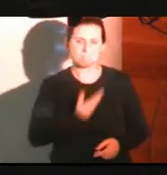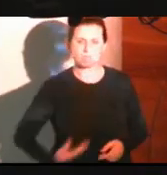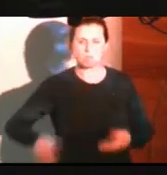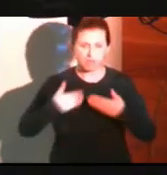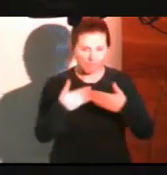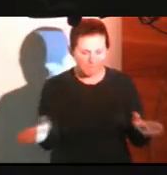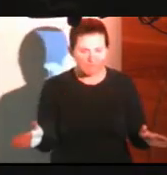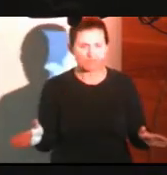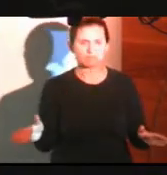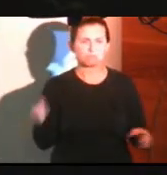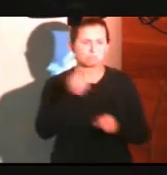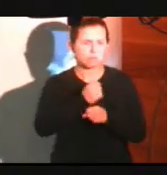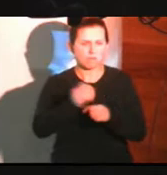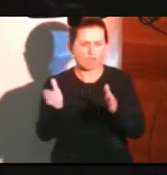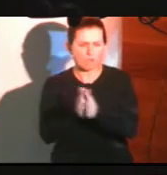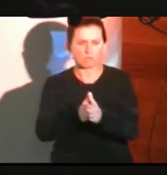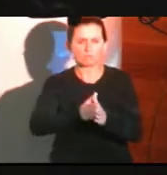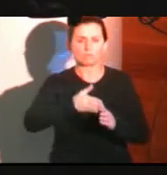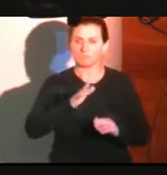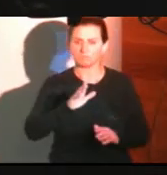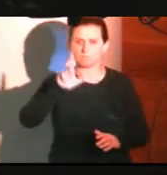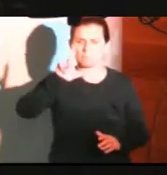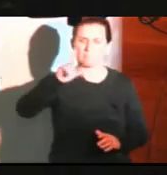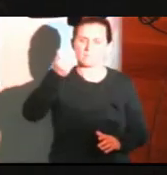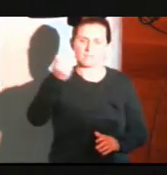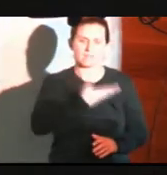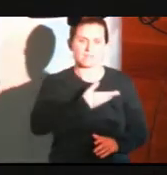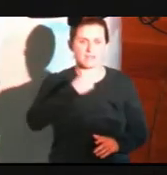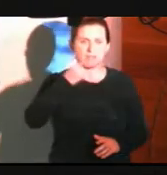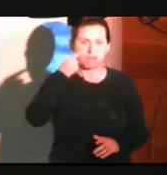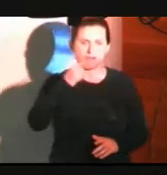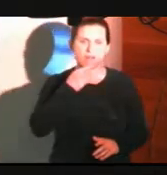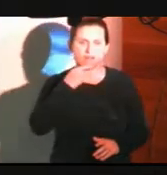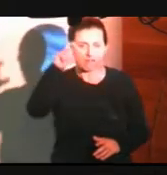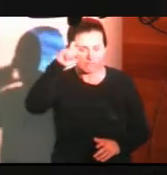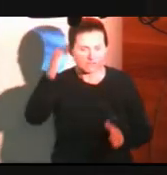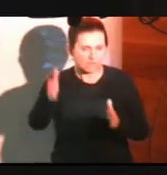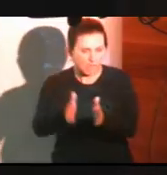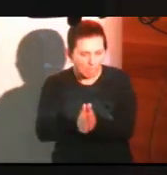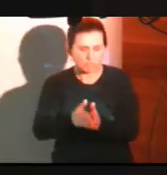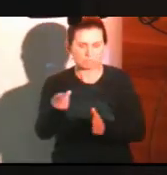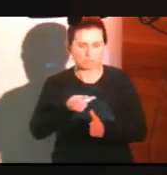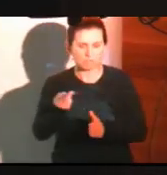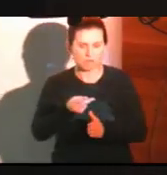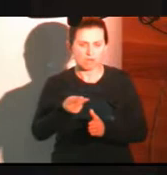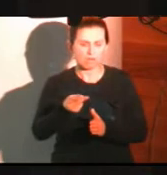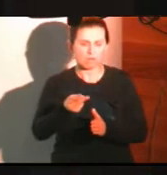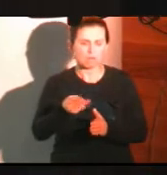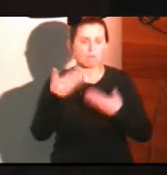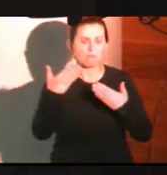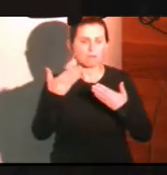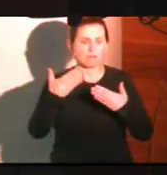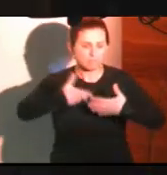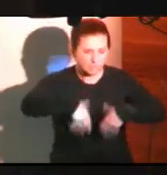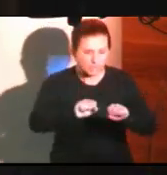lo que él ha logrado en la provincia para que nosotros lo podamos replicar en nuestros municipios. Porque esto hace también a la transparencia y al